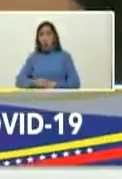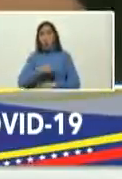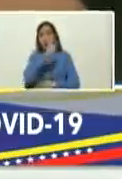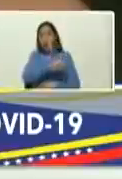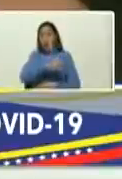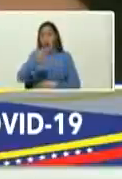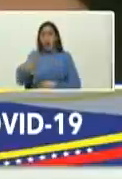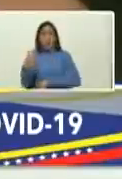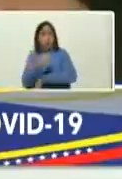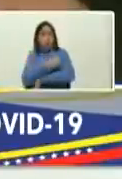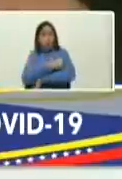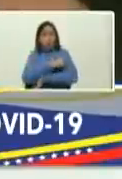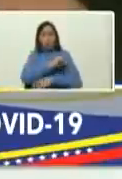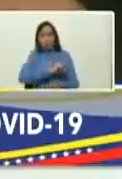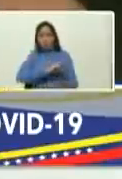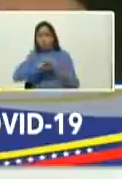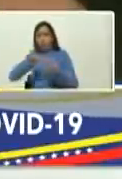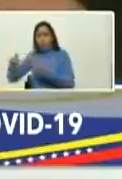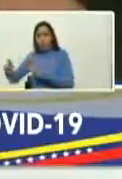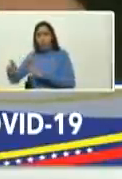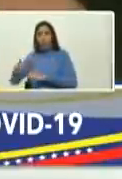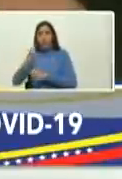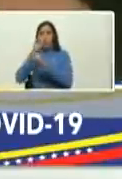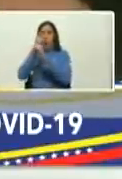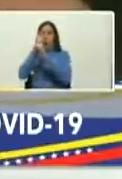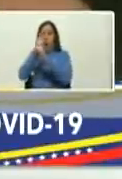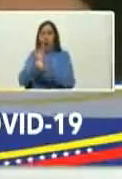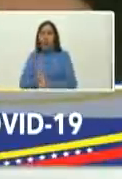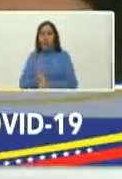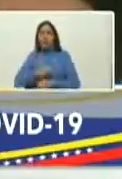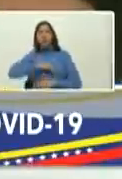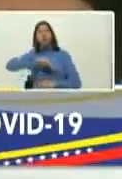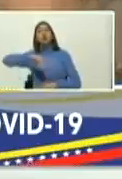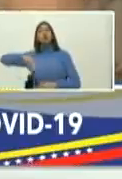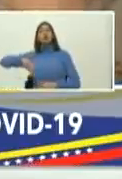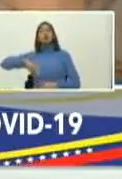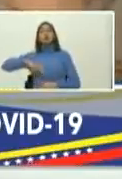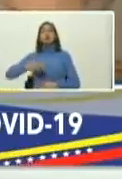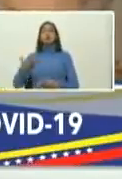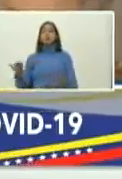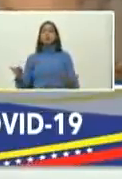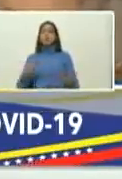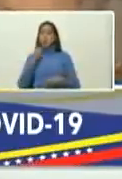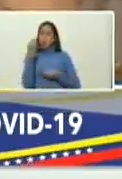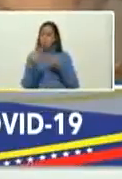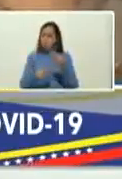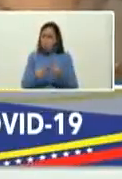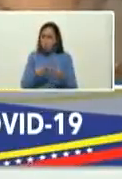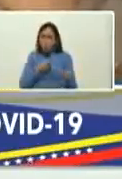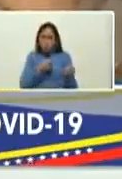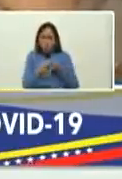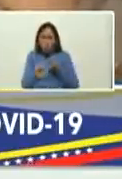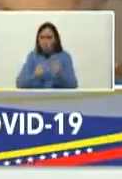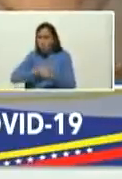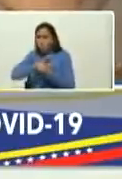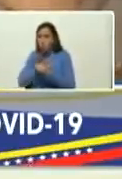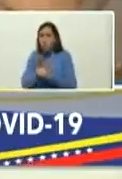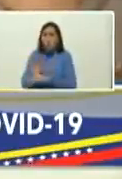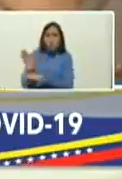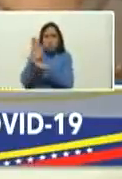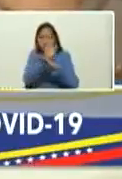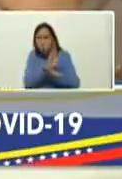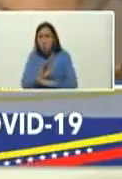población venezolana vacunada estaríamos nosotros creando con las medidas de bioseguridad y la